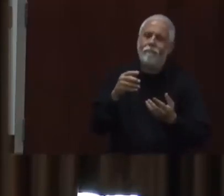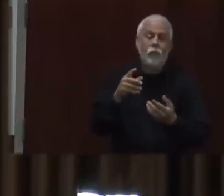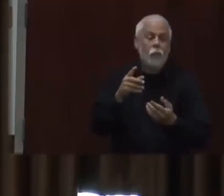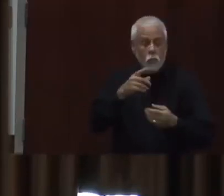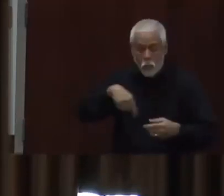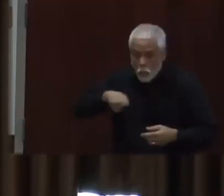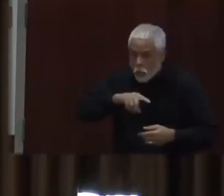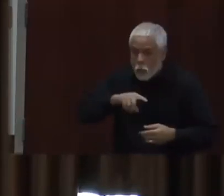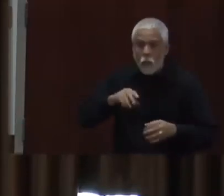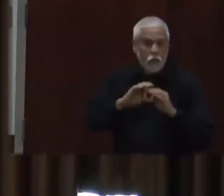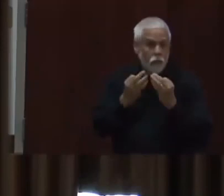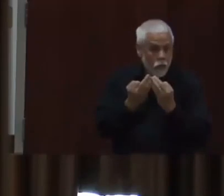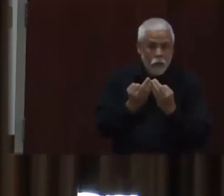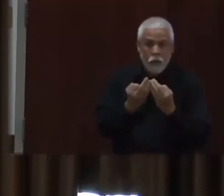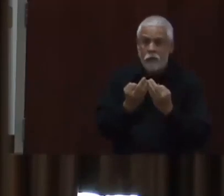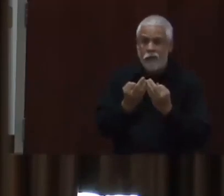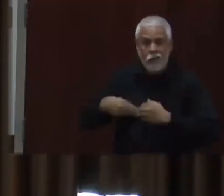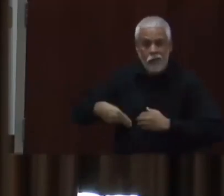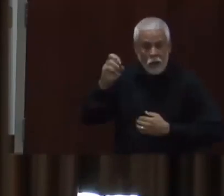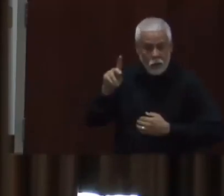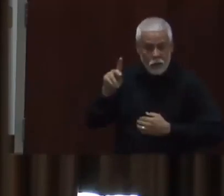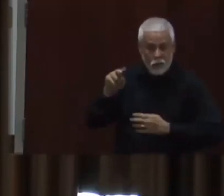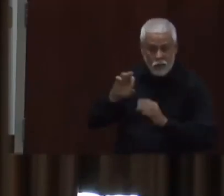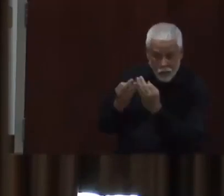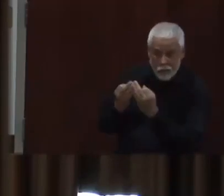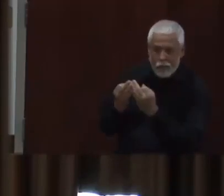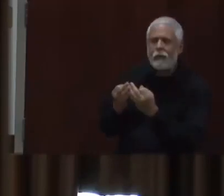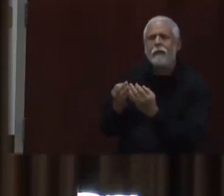estemos en la menor o sin riesgo.